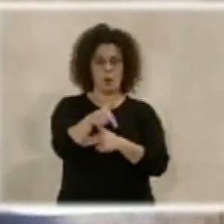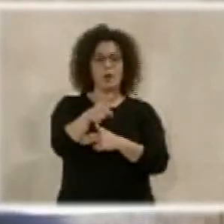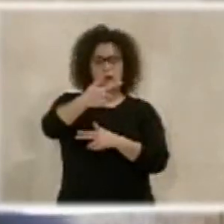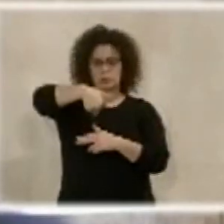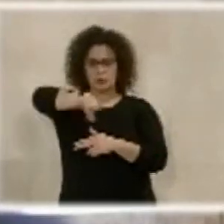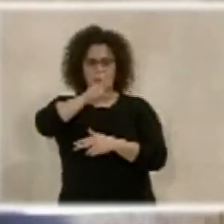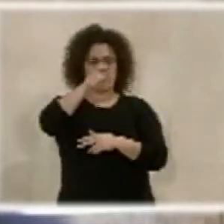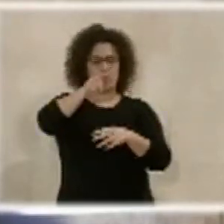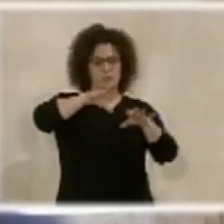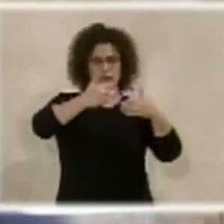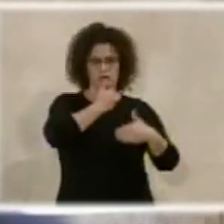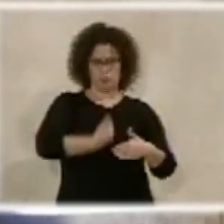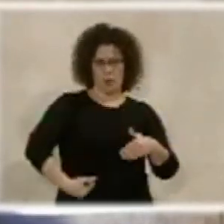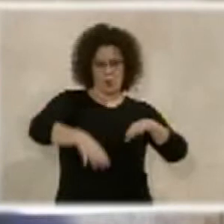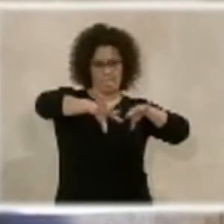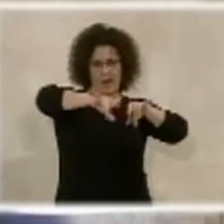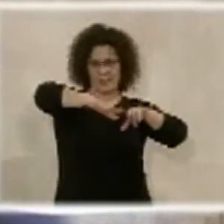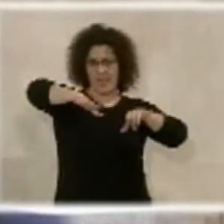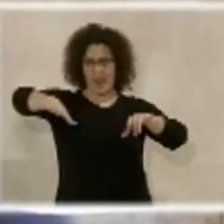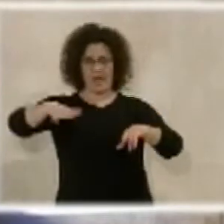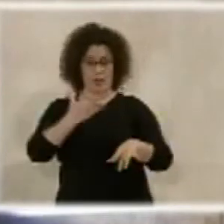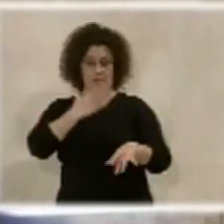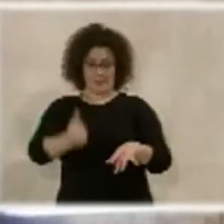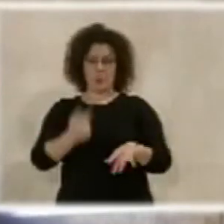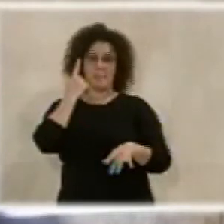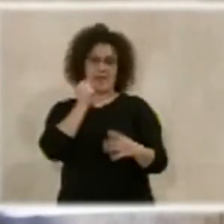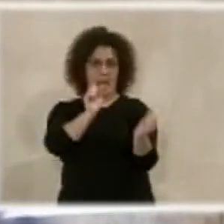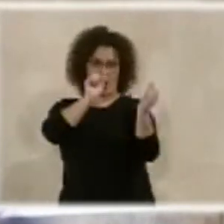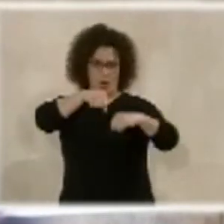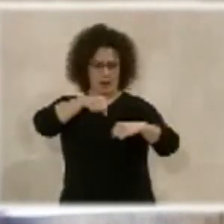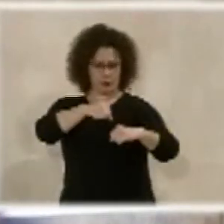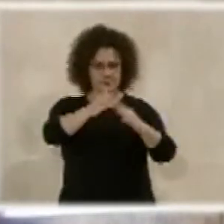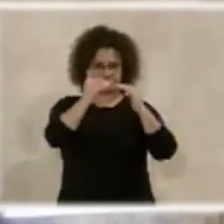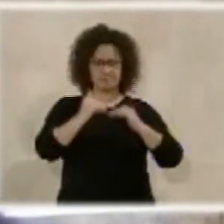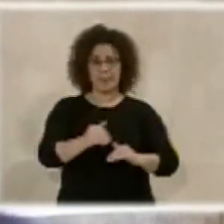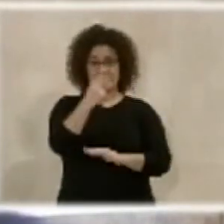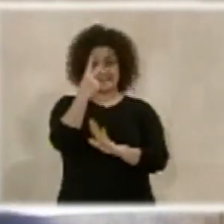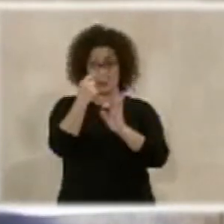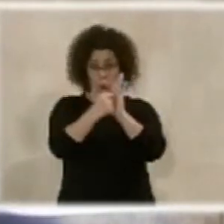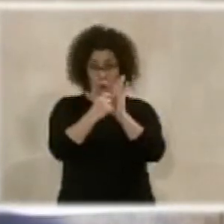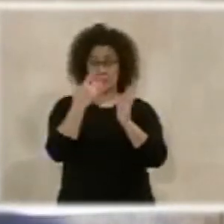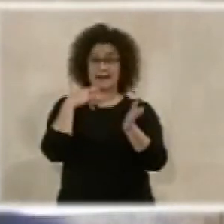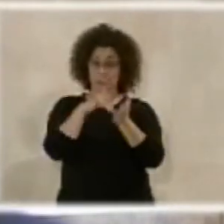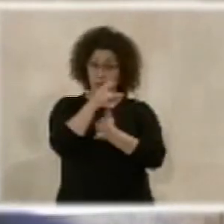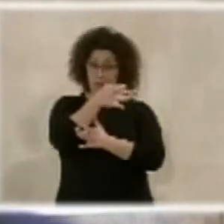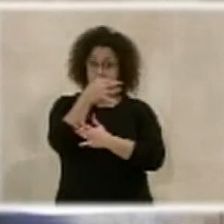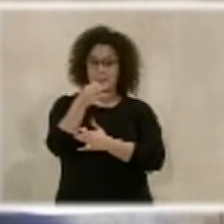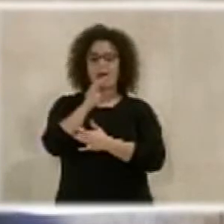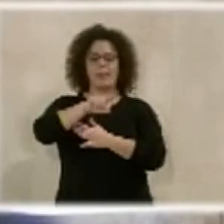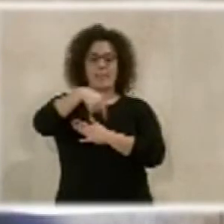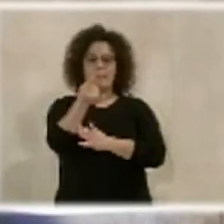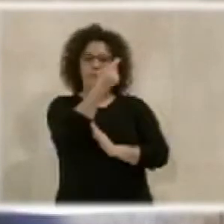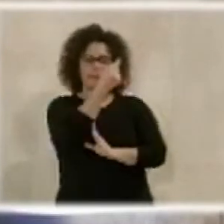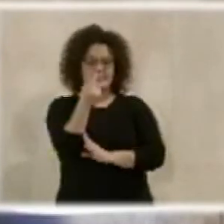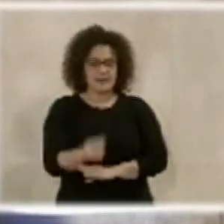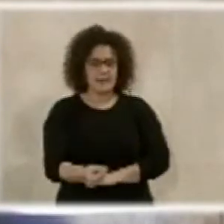propietarios de las parcelas afectadas y el Ayuntamiento de Almería. Segundo, suscrito este sistema de gestión, diseñar y aprobar un plan